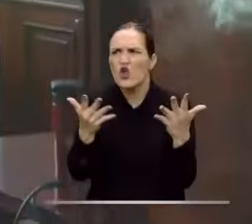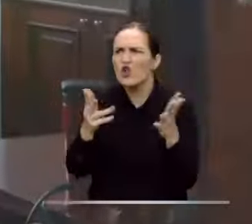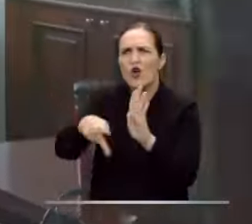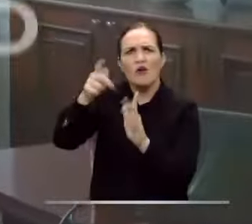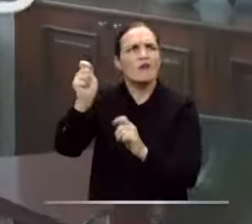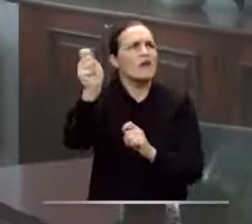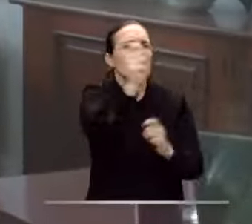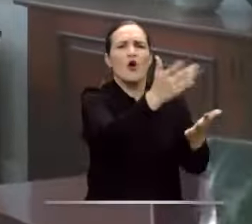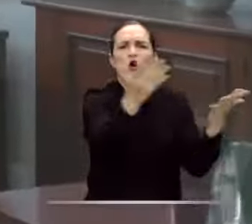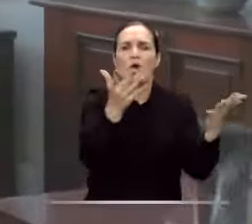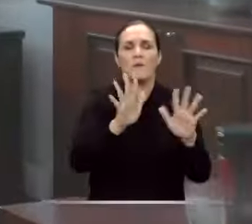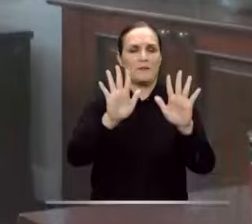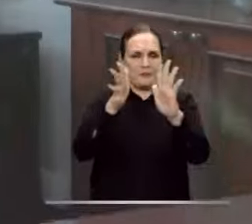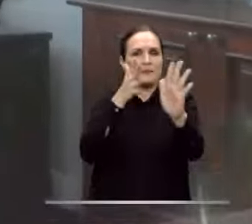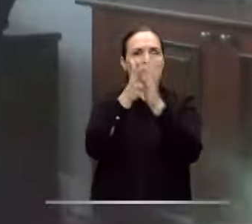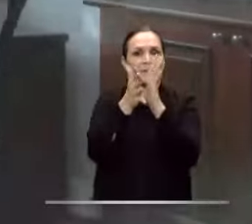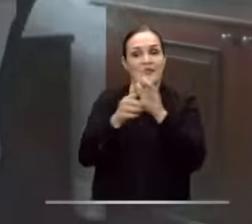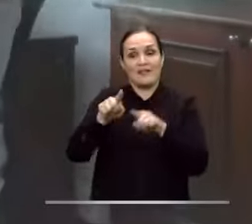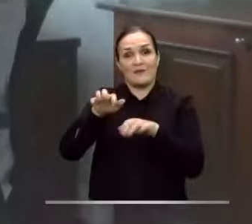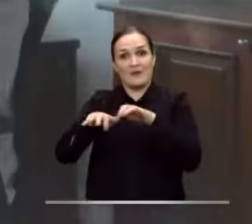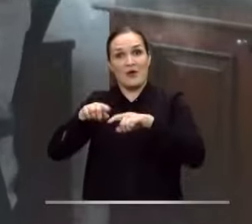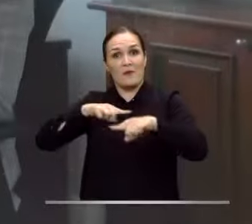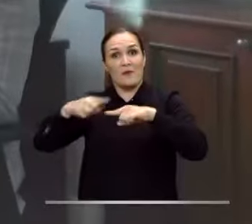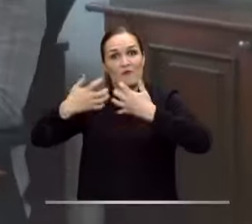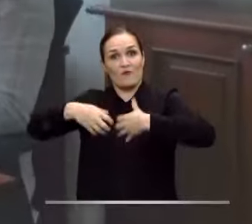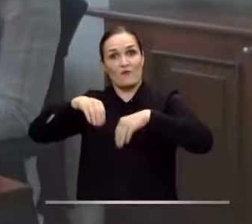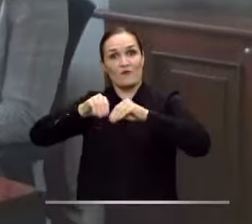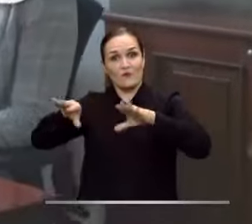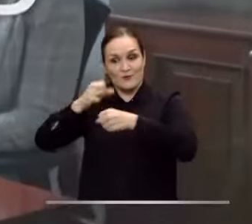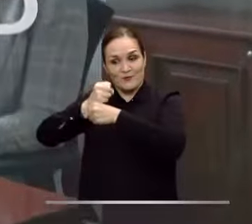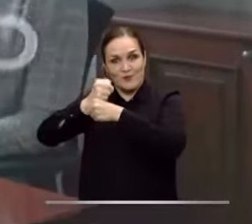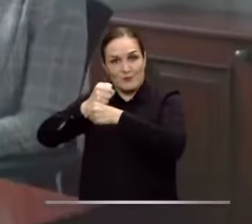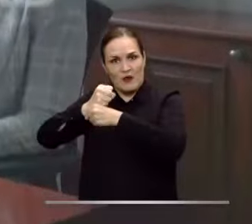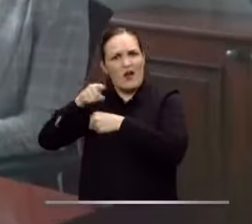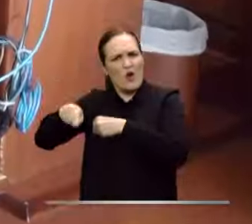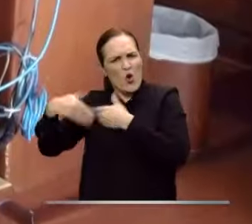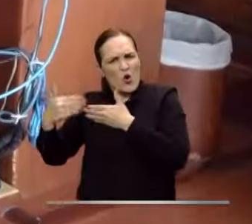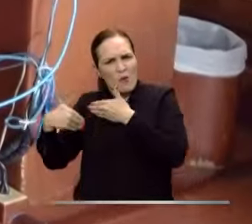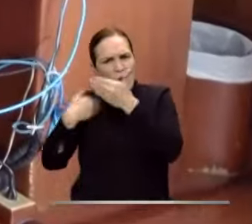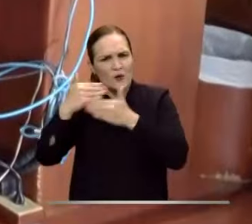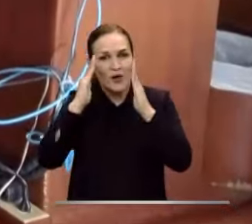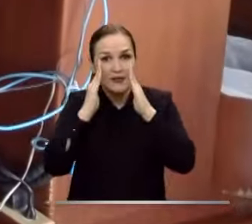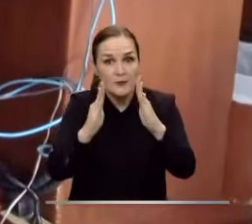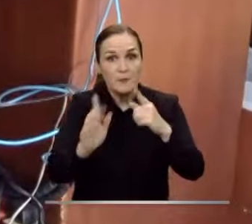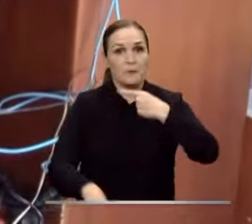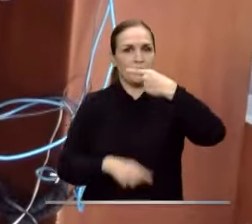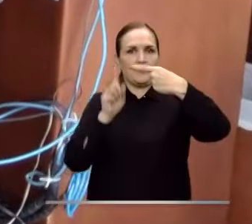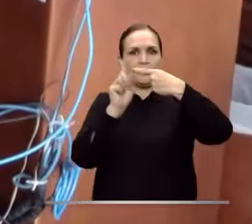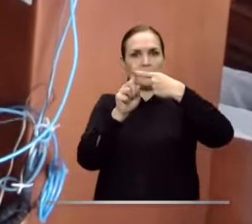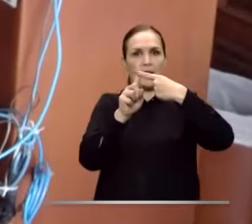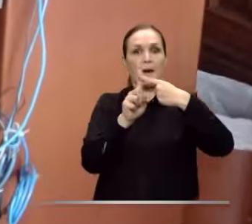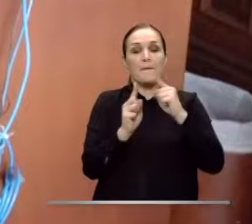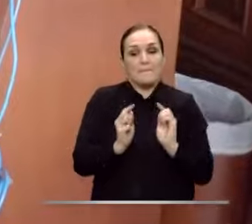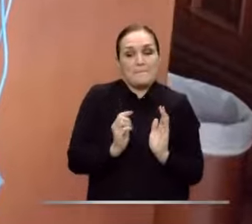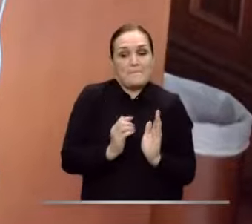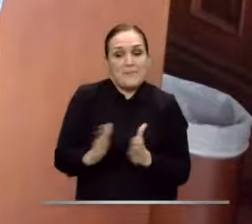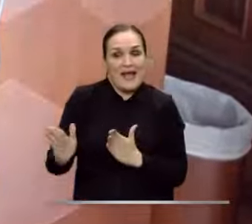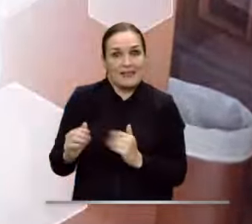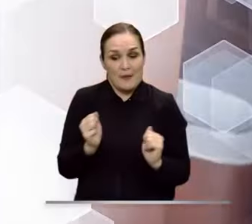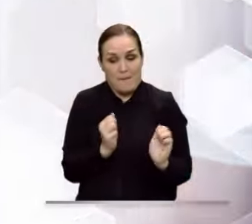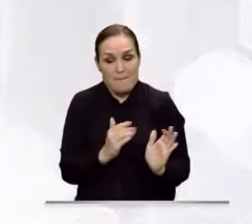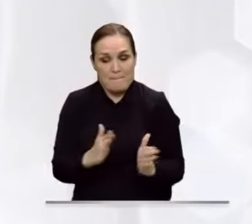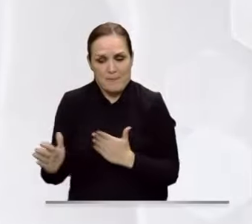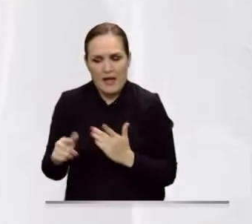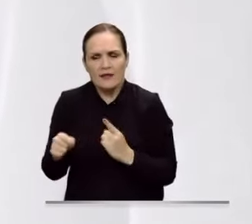¿Y cuál es la ruta de empleabilidad para las personas con discapacidad? Desde el Departamento Administrativo de la Función Pública se indica la siguiente ruta para la inclusión de la